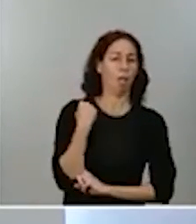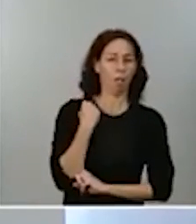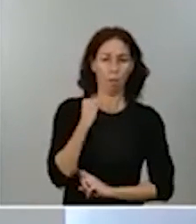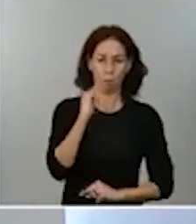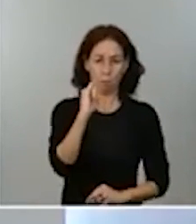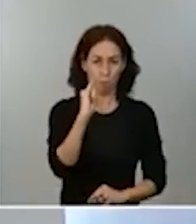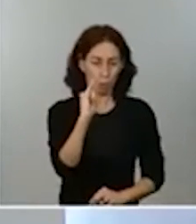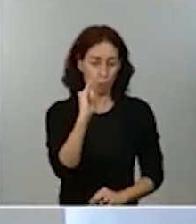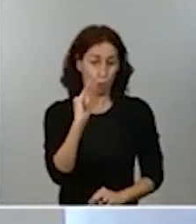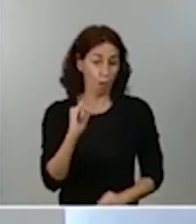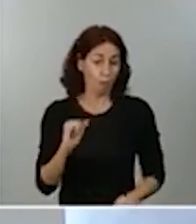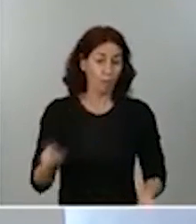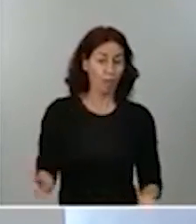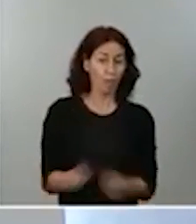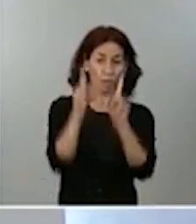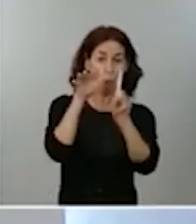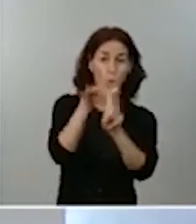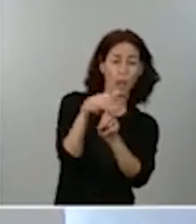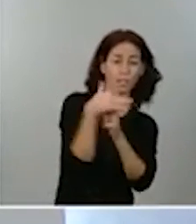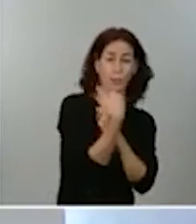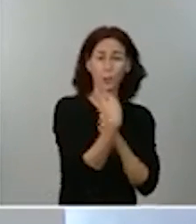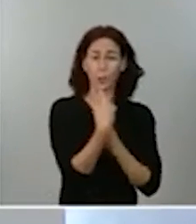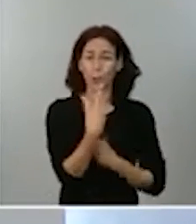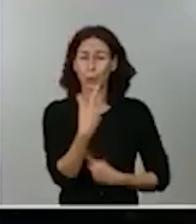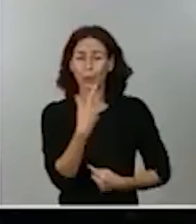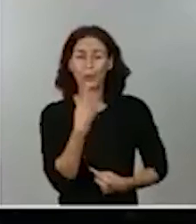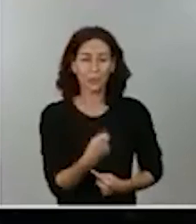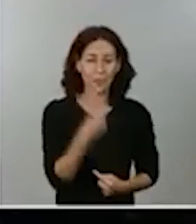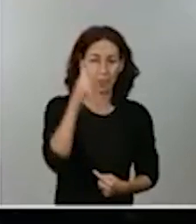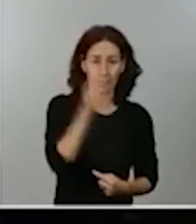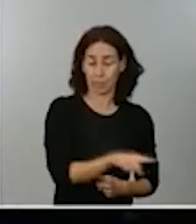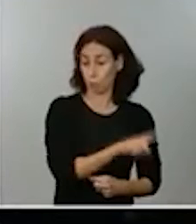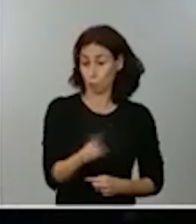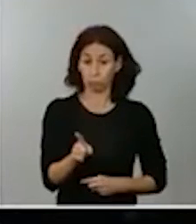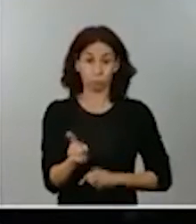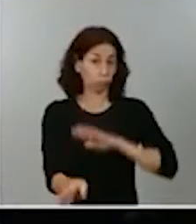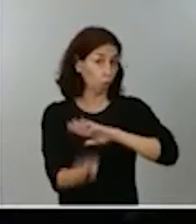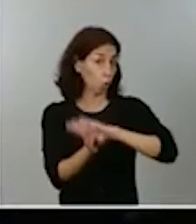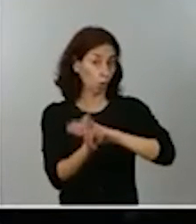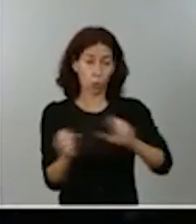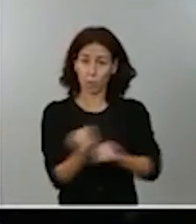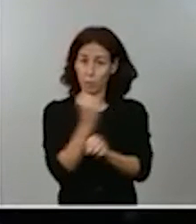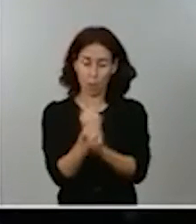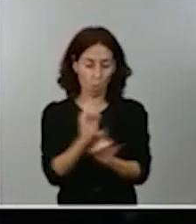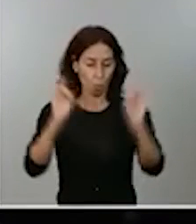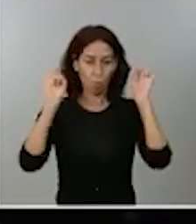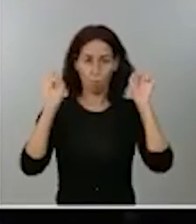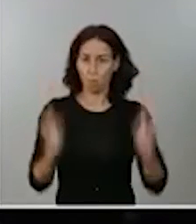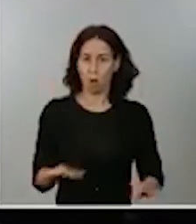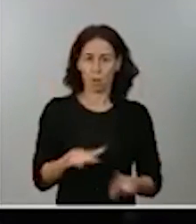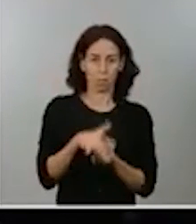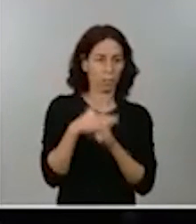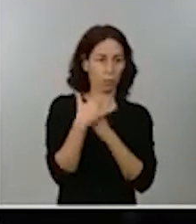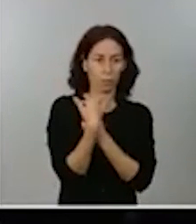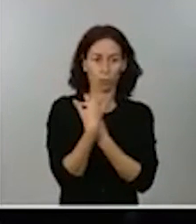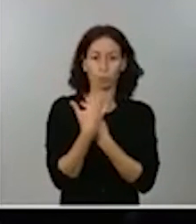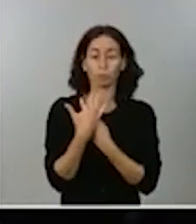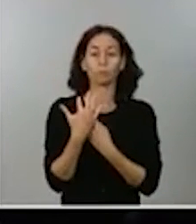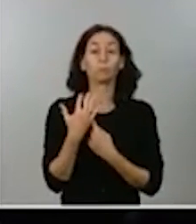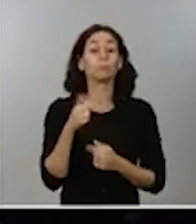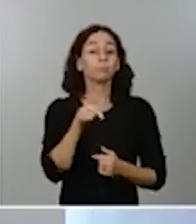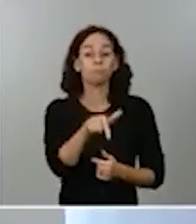que pueda ocurrir. Y así van a seguir actuando, van a seguir actuando en cualquier circunstancia y con la